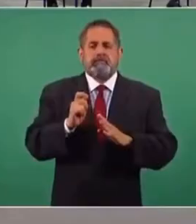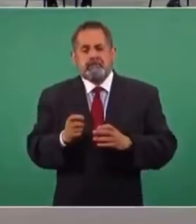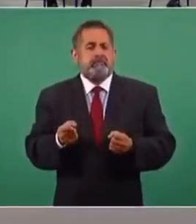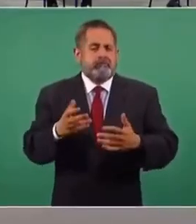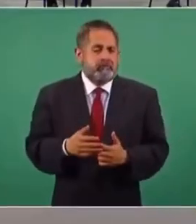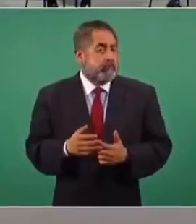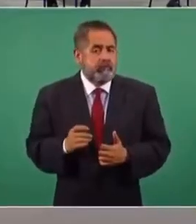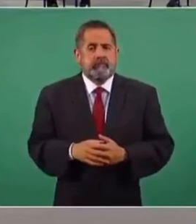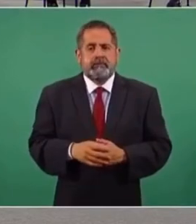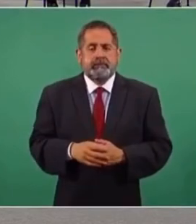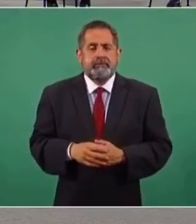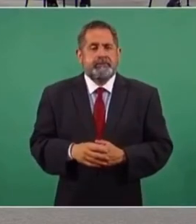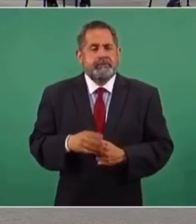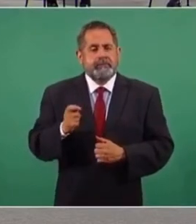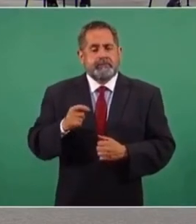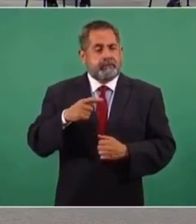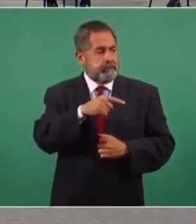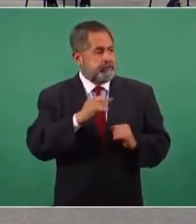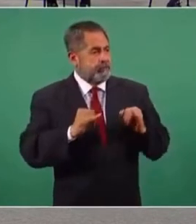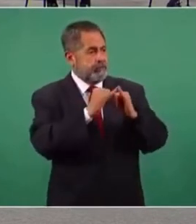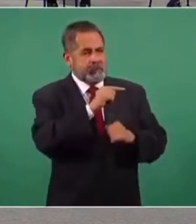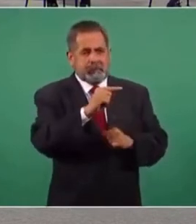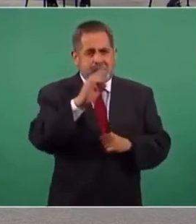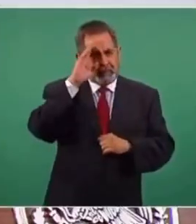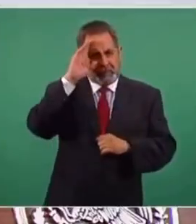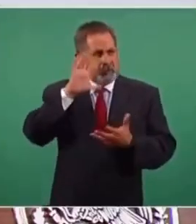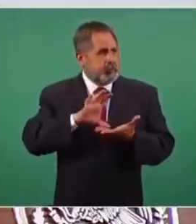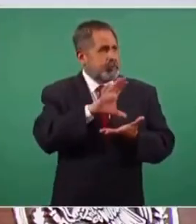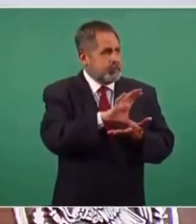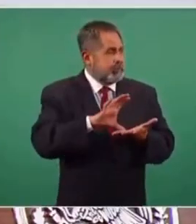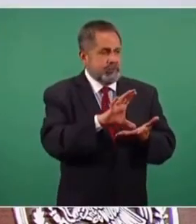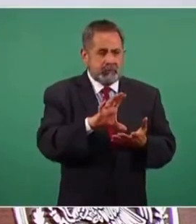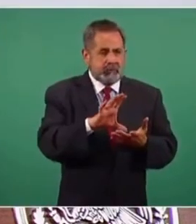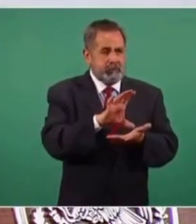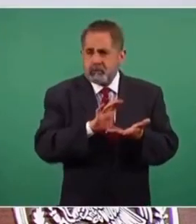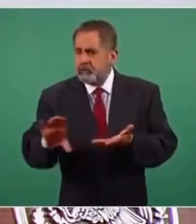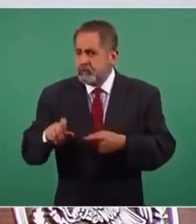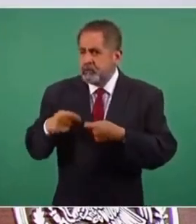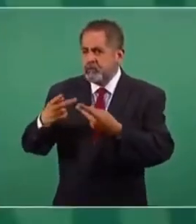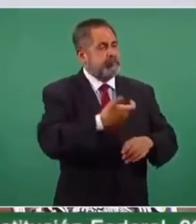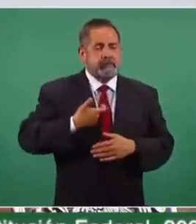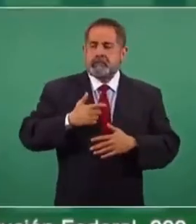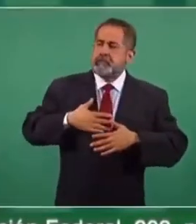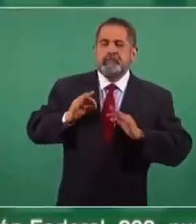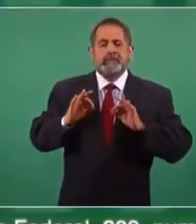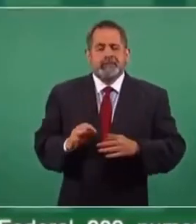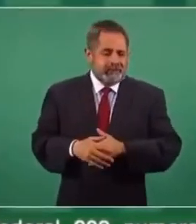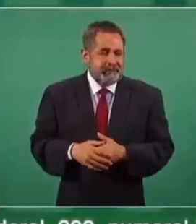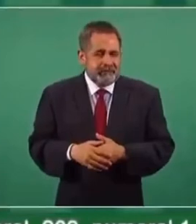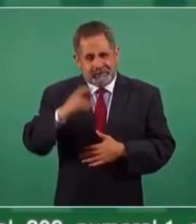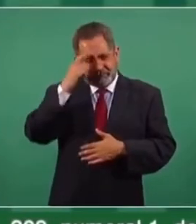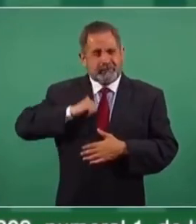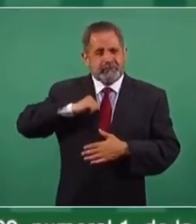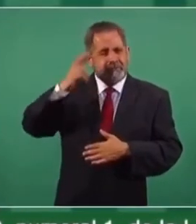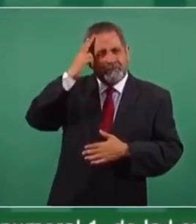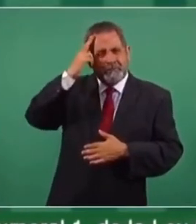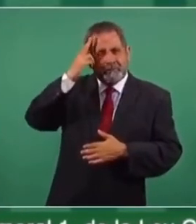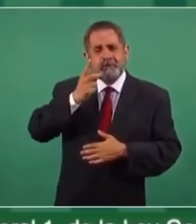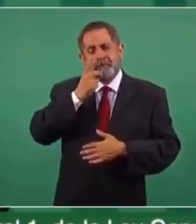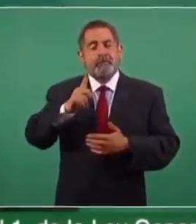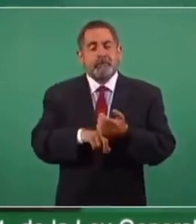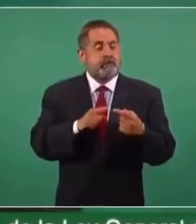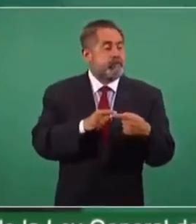porque estos aparatos onerosos impiden que se liberen fondos para beneficio del pueblo. ¿Te acuerdas lo que decía Porfirio Díaz cuando